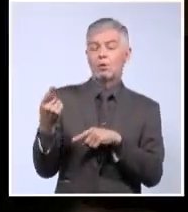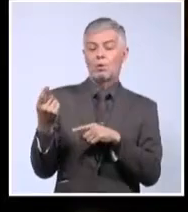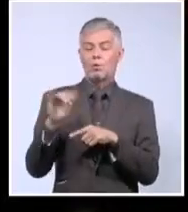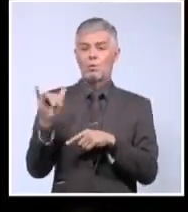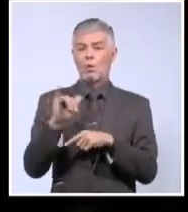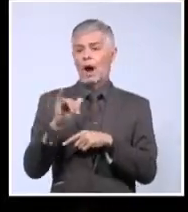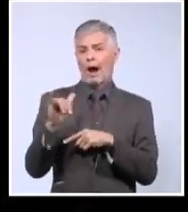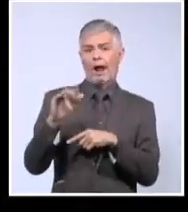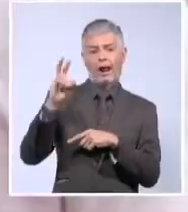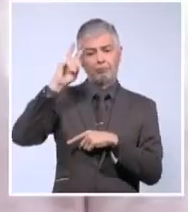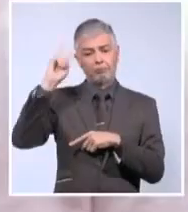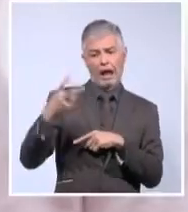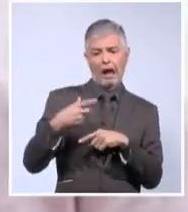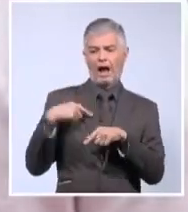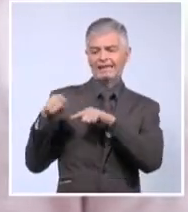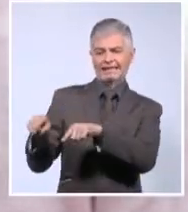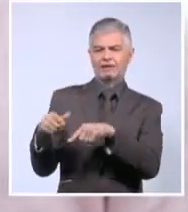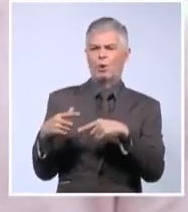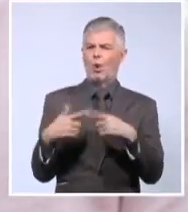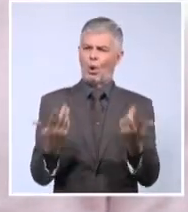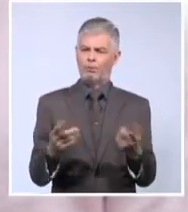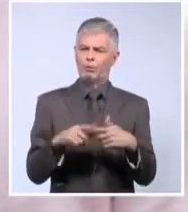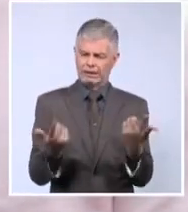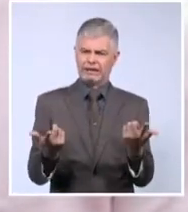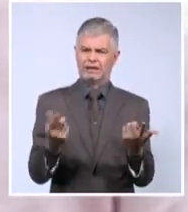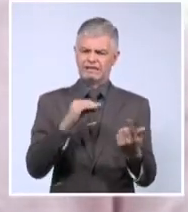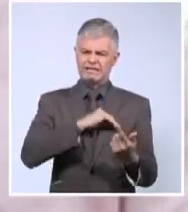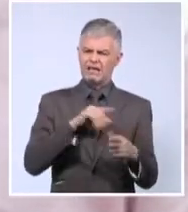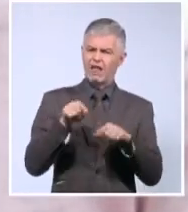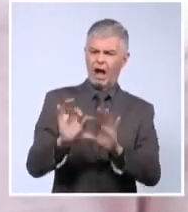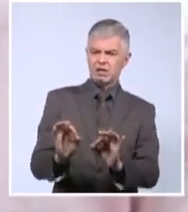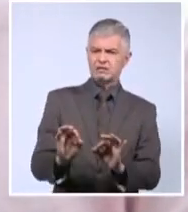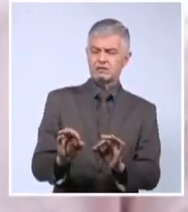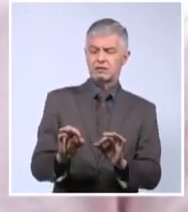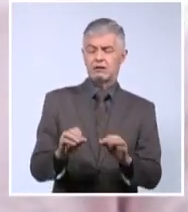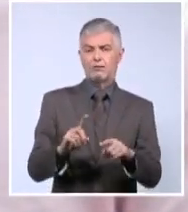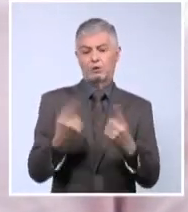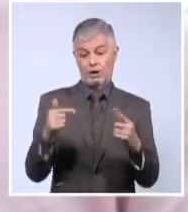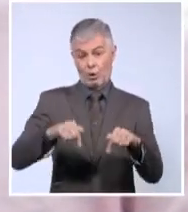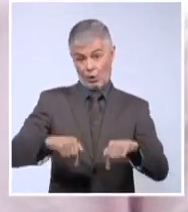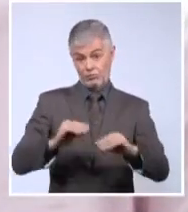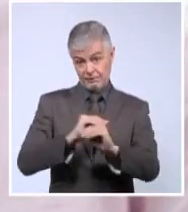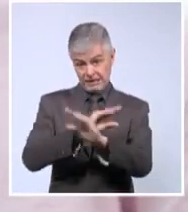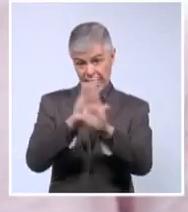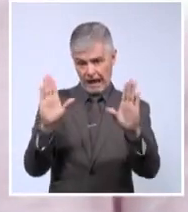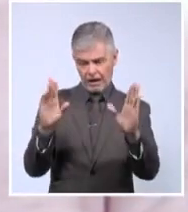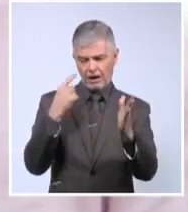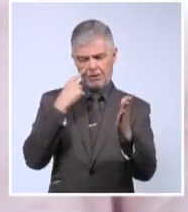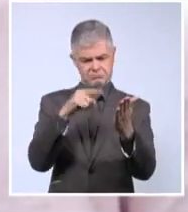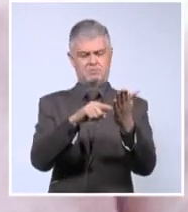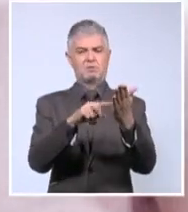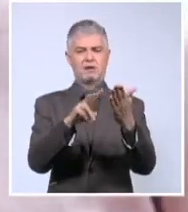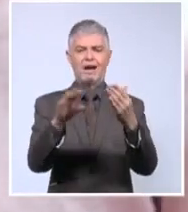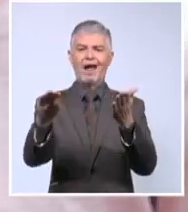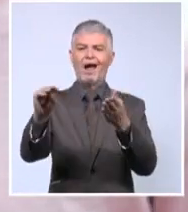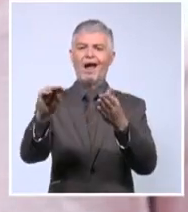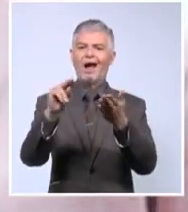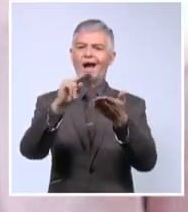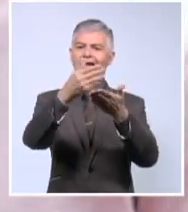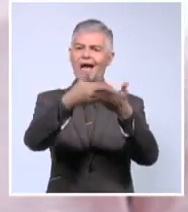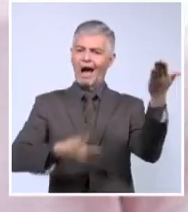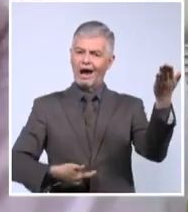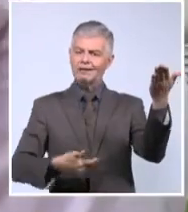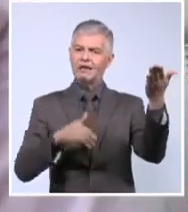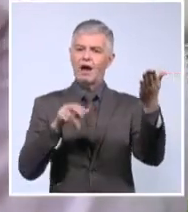manipulado? Bueno, hoy en la mañana salió una carta que se había enviado al Ministerio de Cultura, de la cual tenía